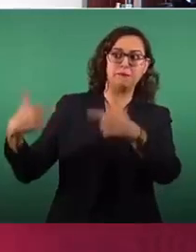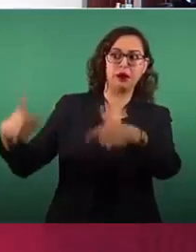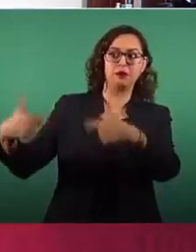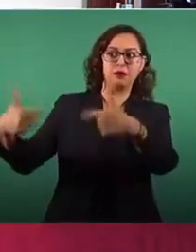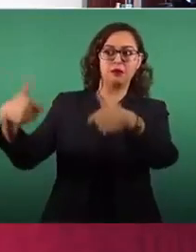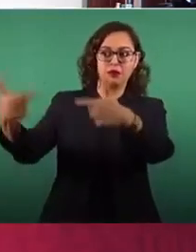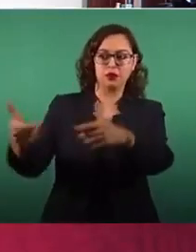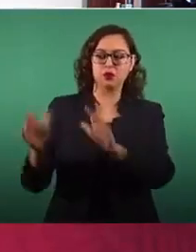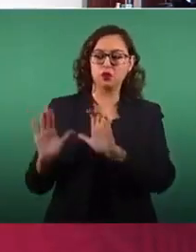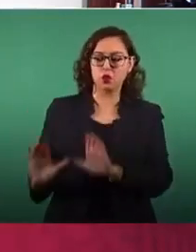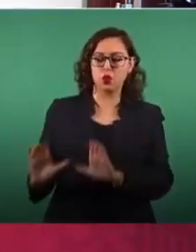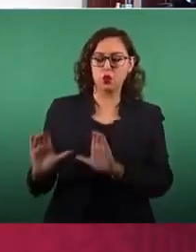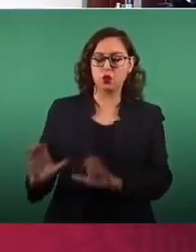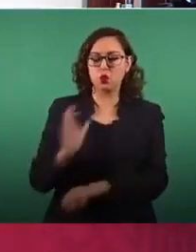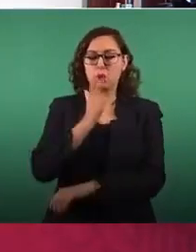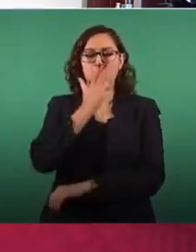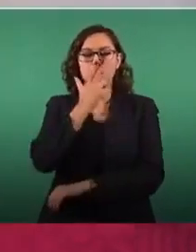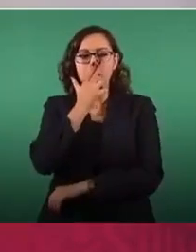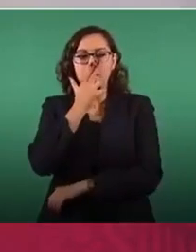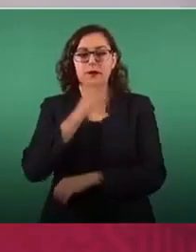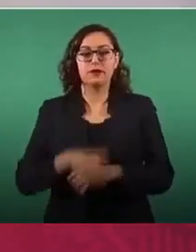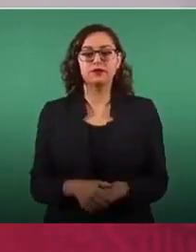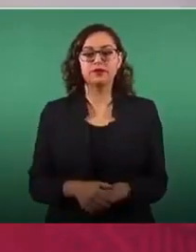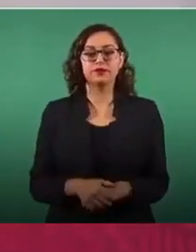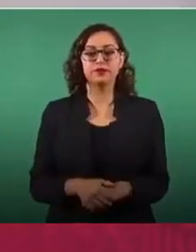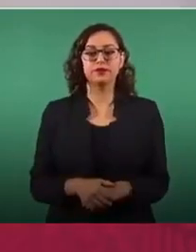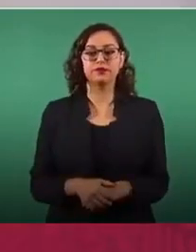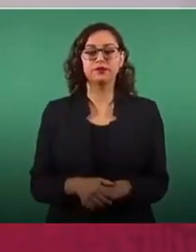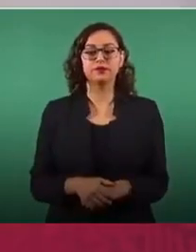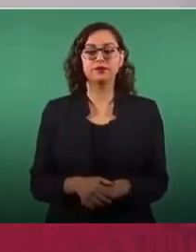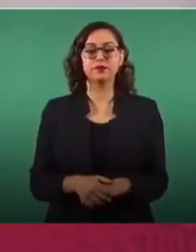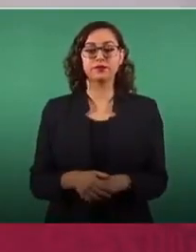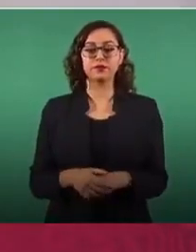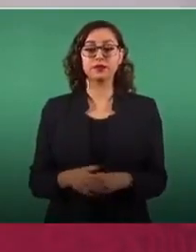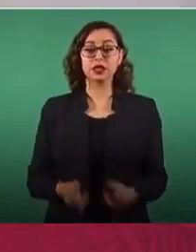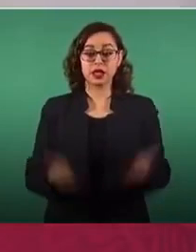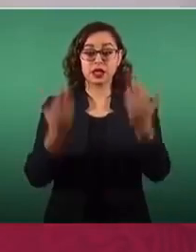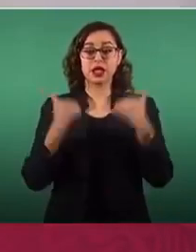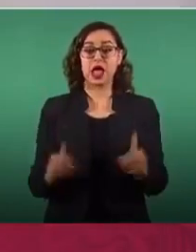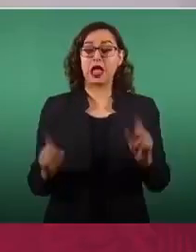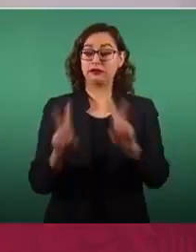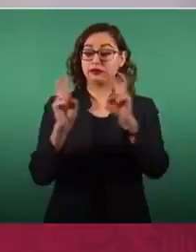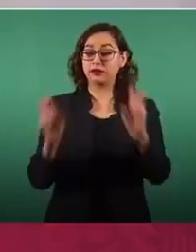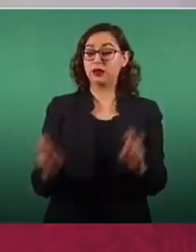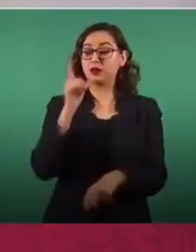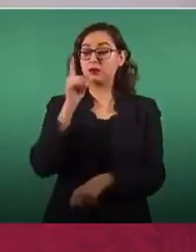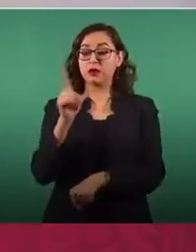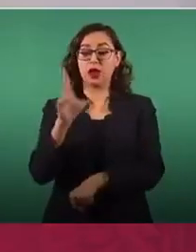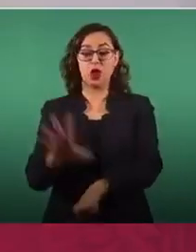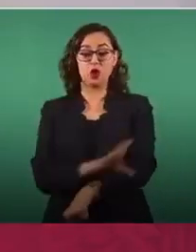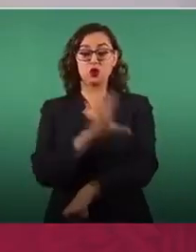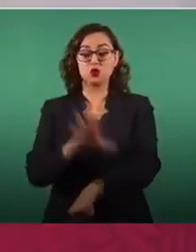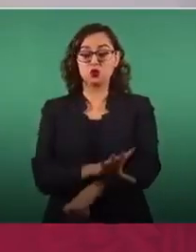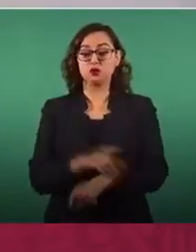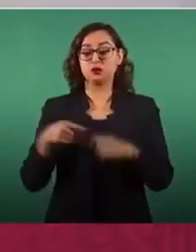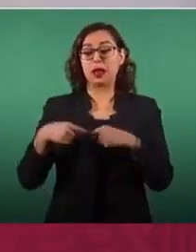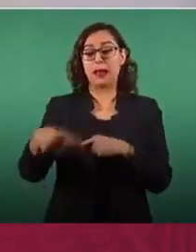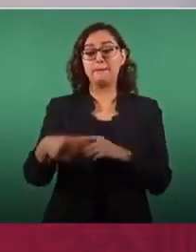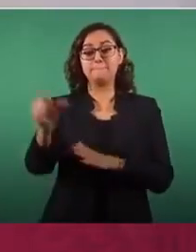En cuanto a la industria eléctrica, vamos a impulsar este mes,